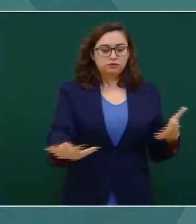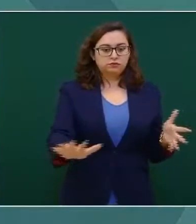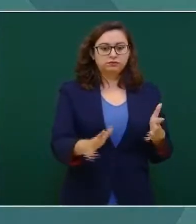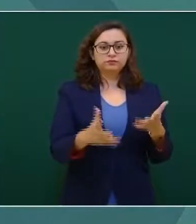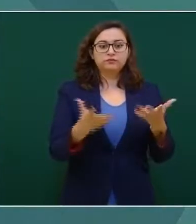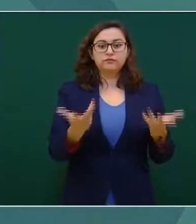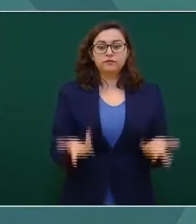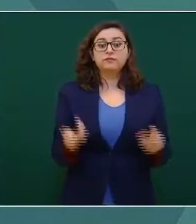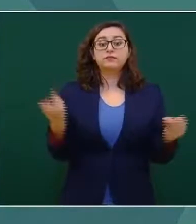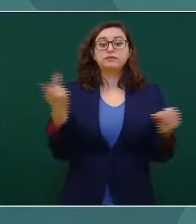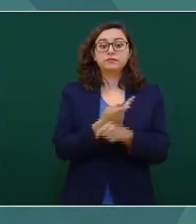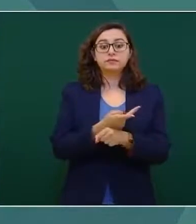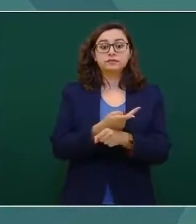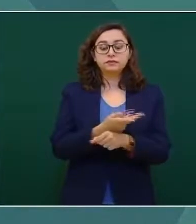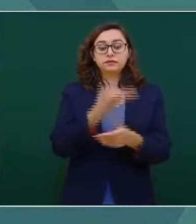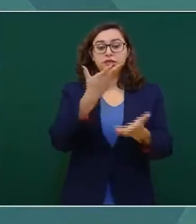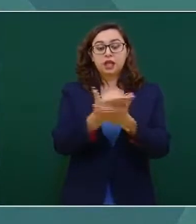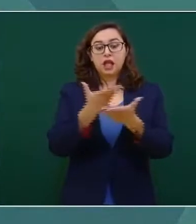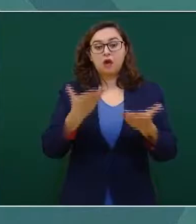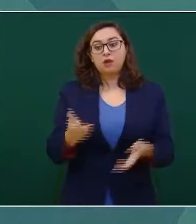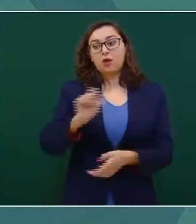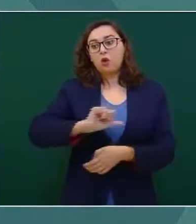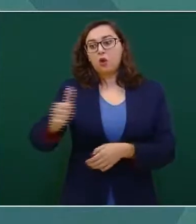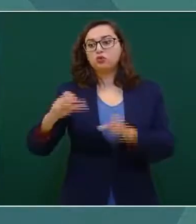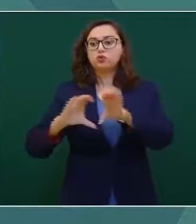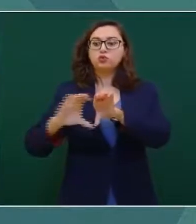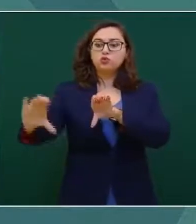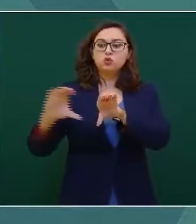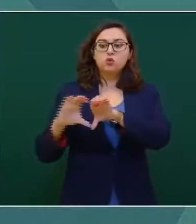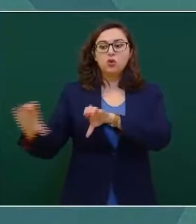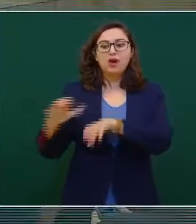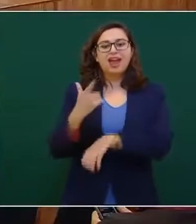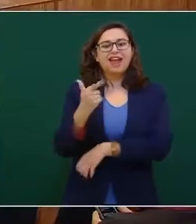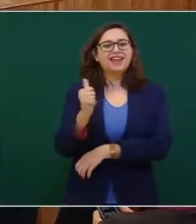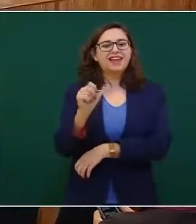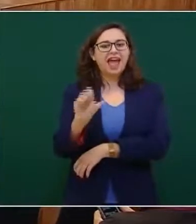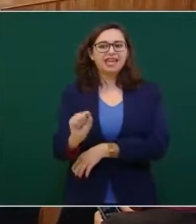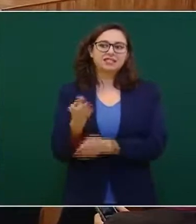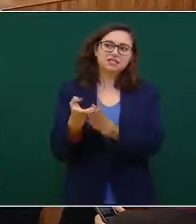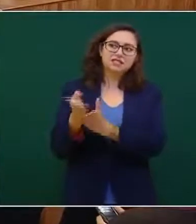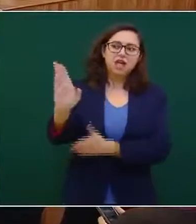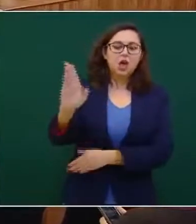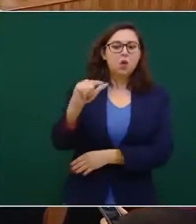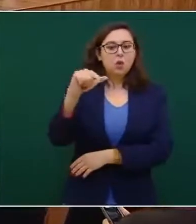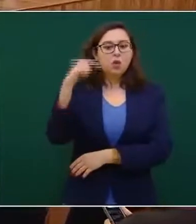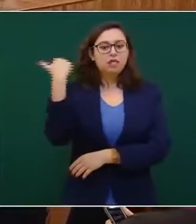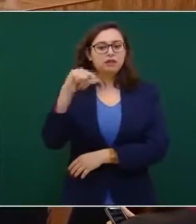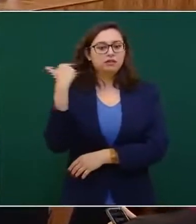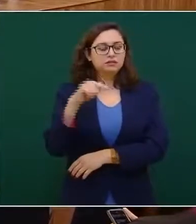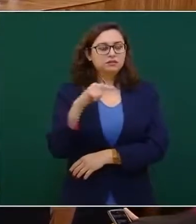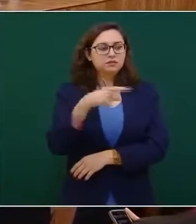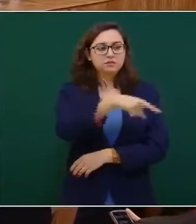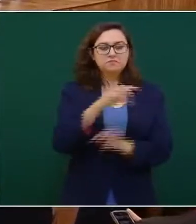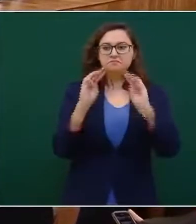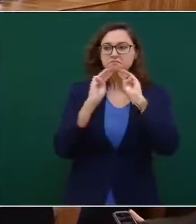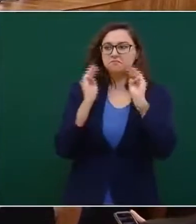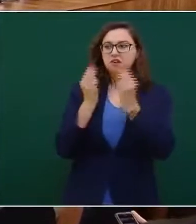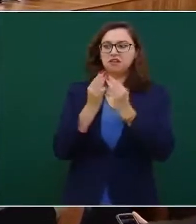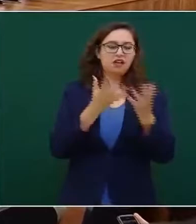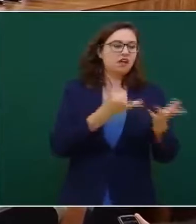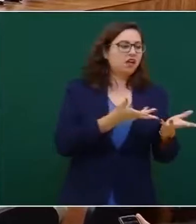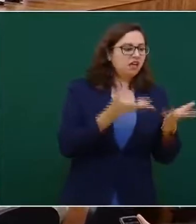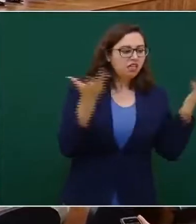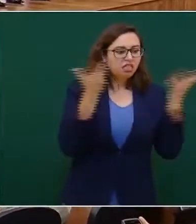Ya es gas el que pasa en dos ductos que van a Guadalajara. Entonces, es ahí donde las bandas criminales